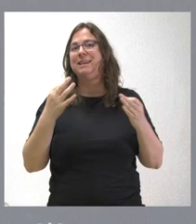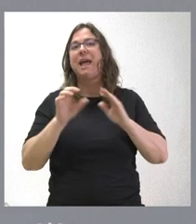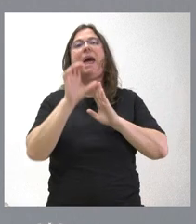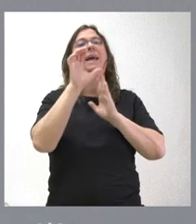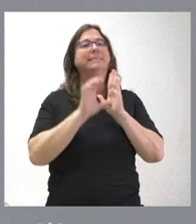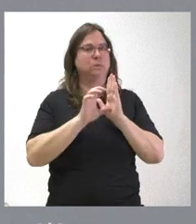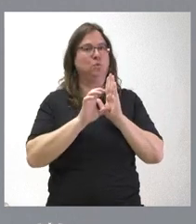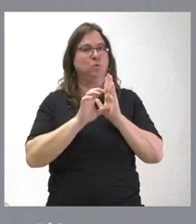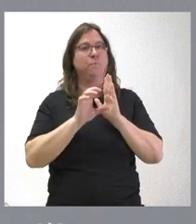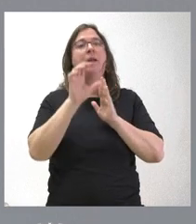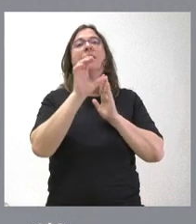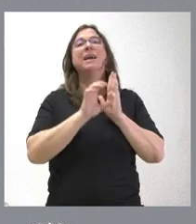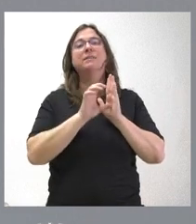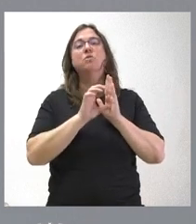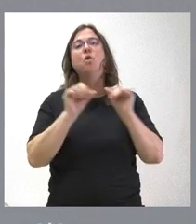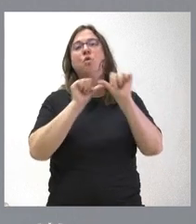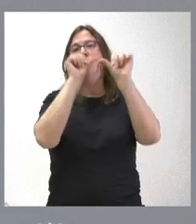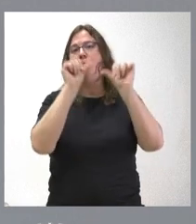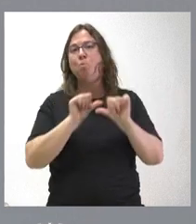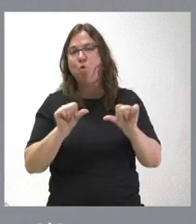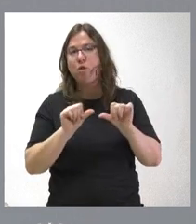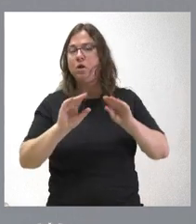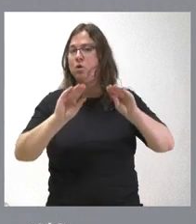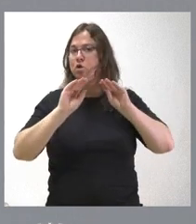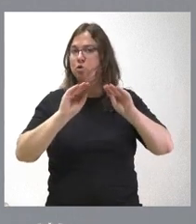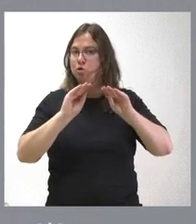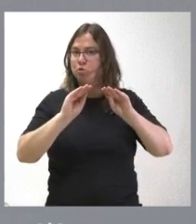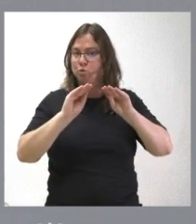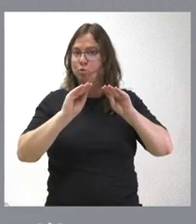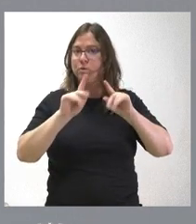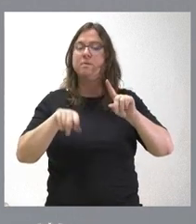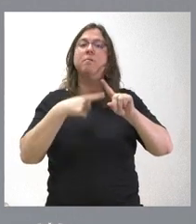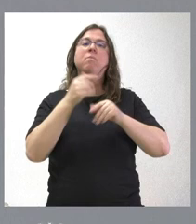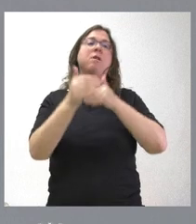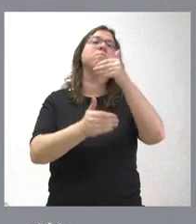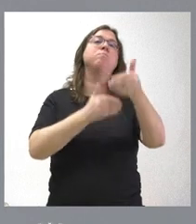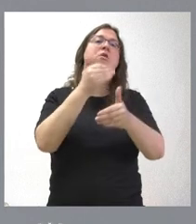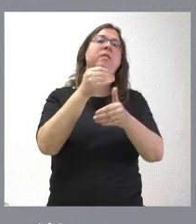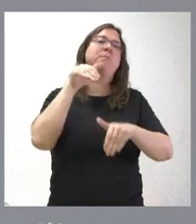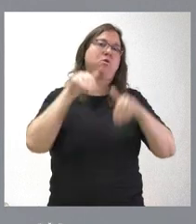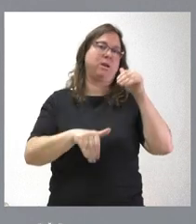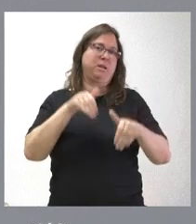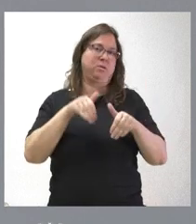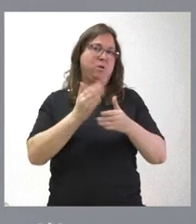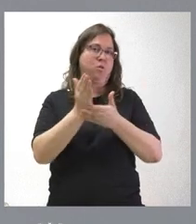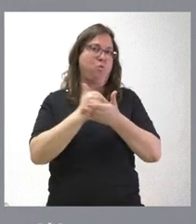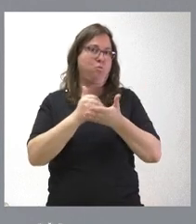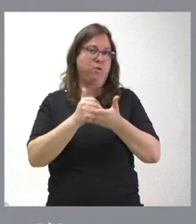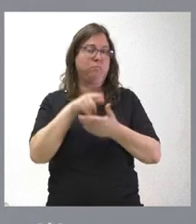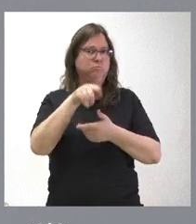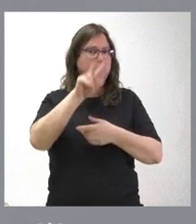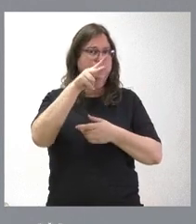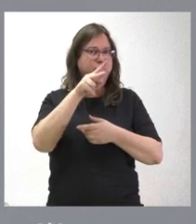de Autonomía que define cuál es el modelo de inscripciones electorales y el procedimiento electoral en nuestra comunidad autónoma, que es motivo